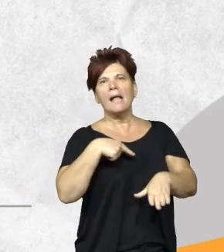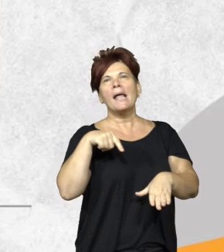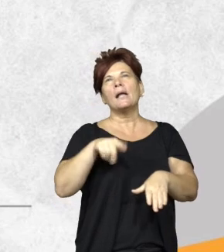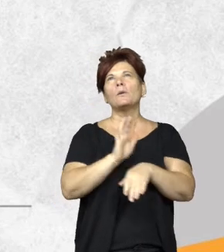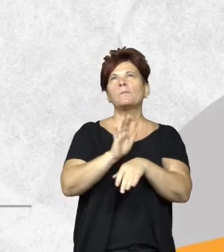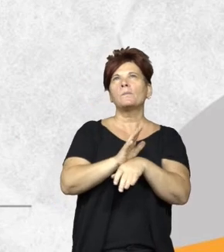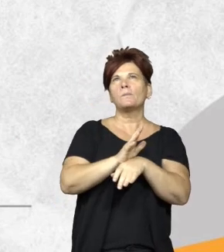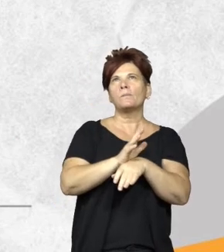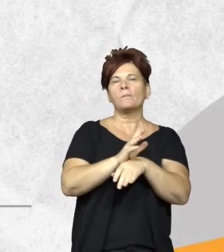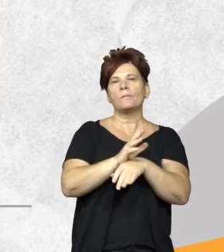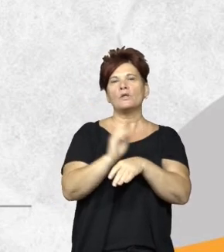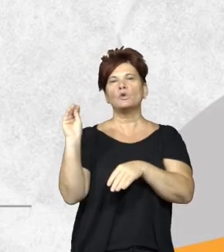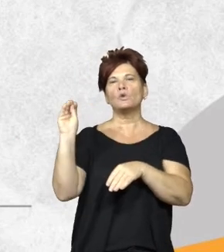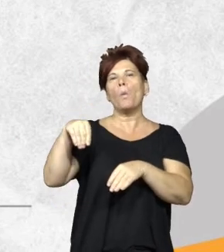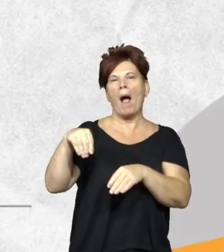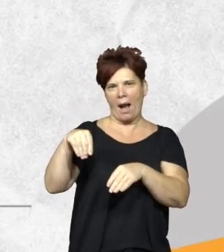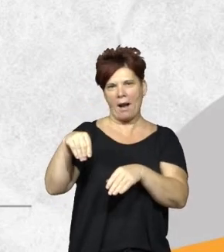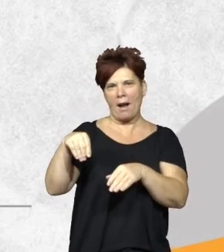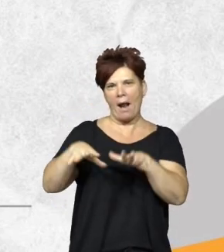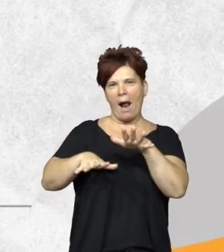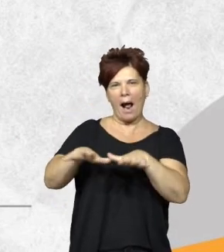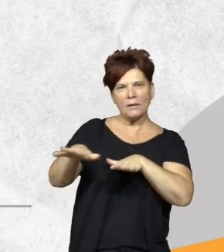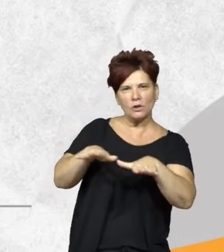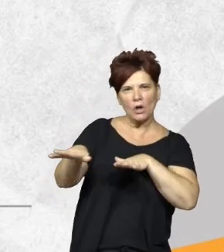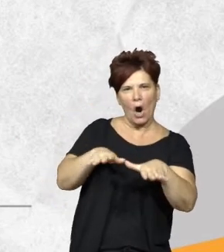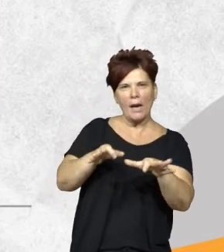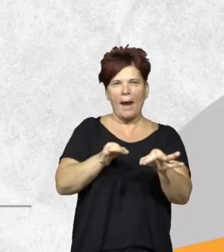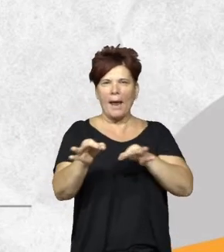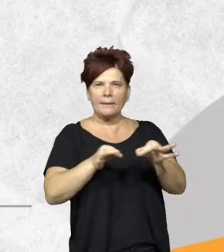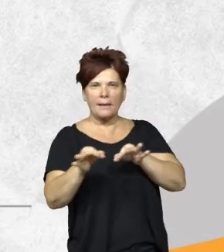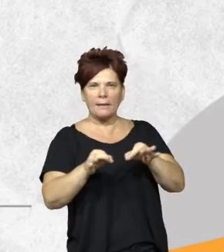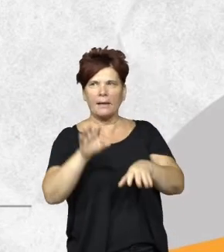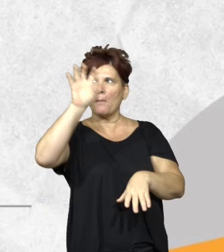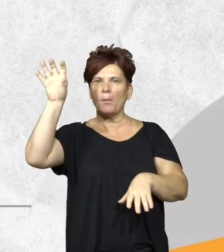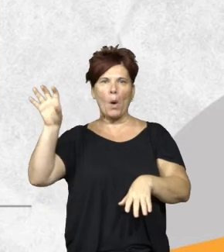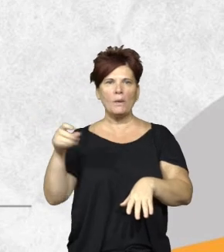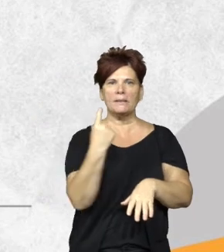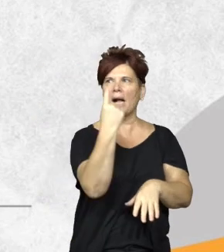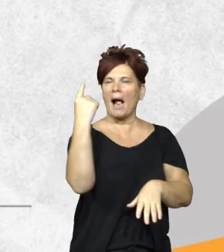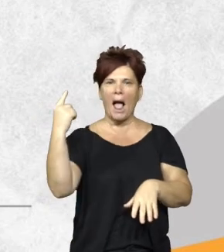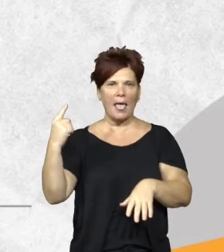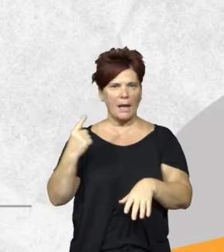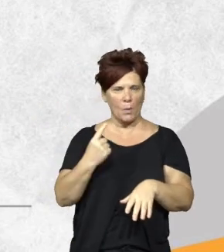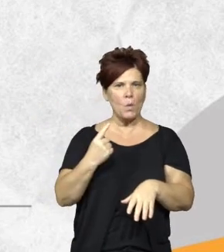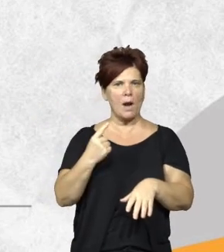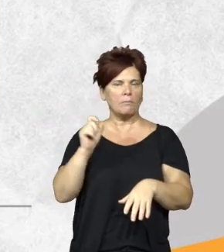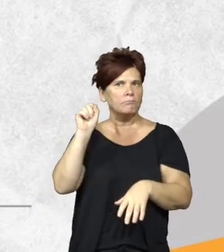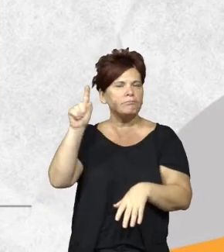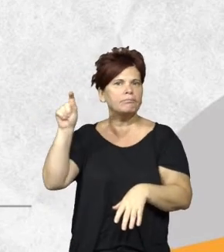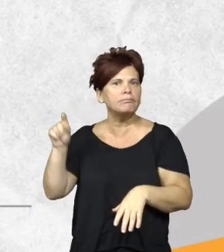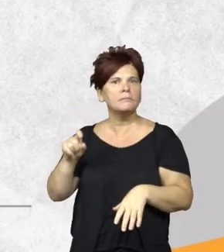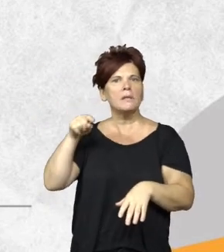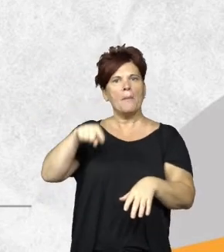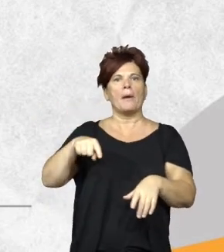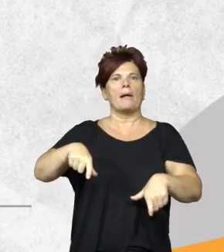sumar a las acciones y a las estrategias que tiene cada provincia y a las capacidades que tiene cada provincia para